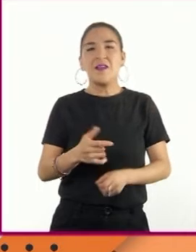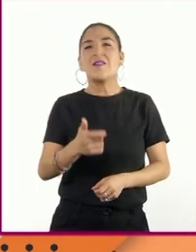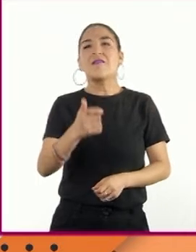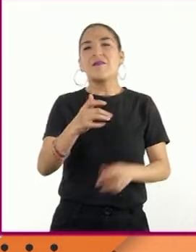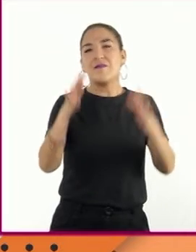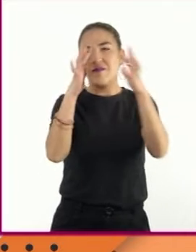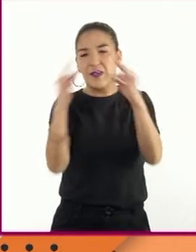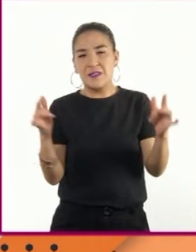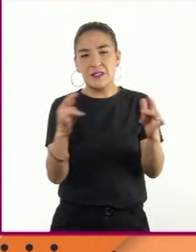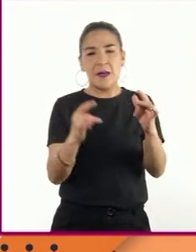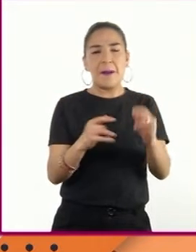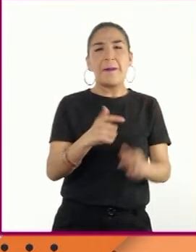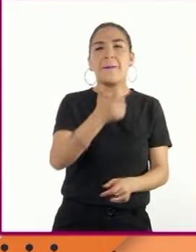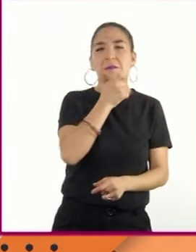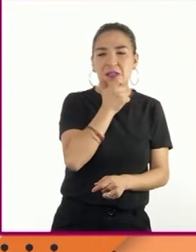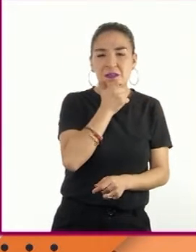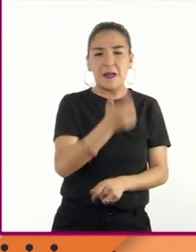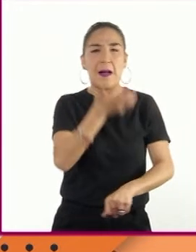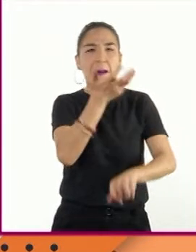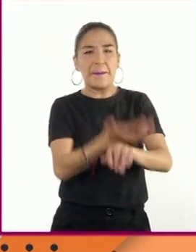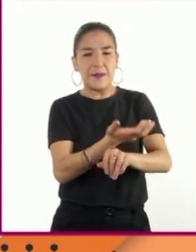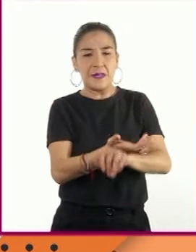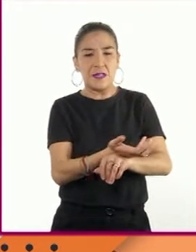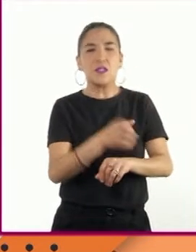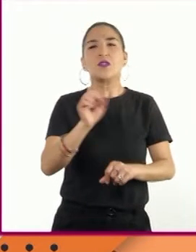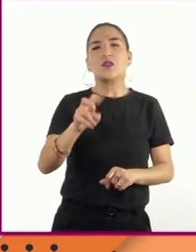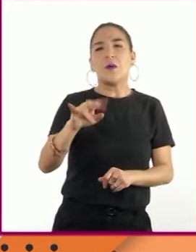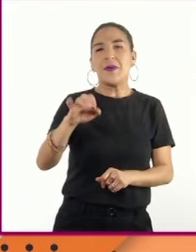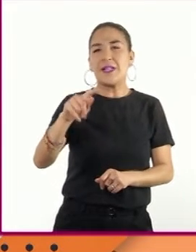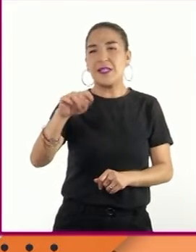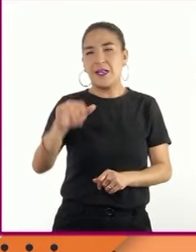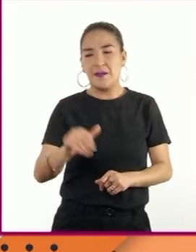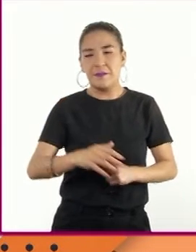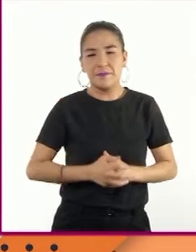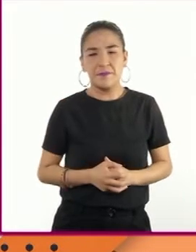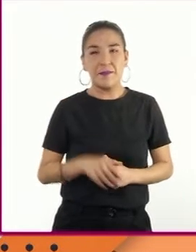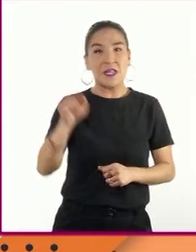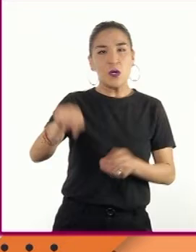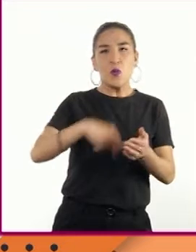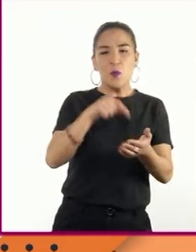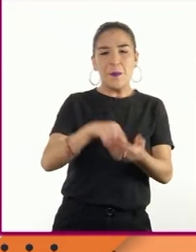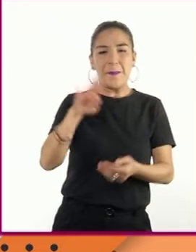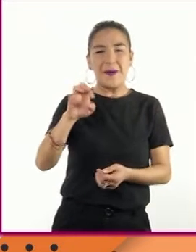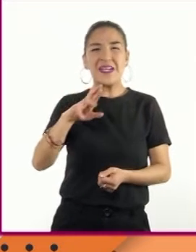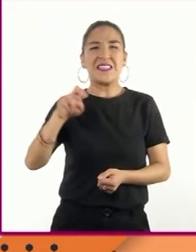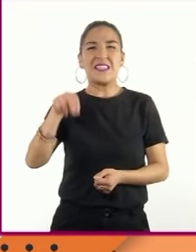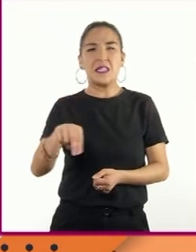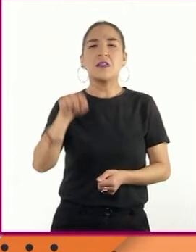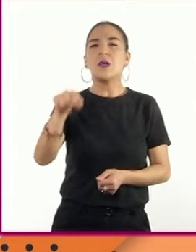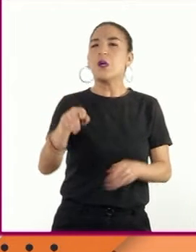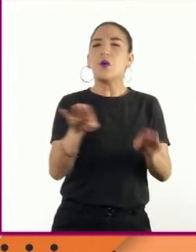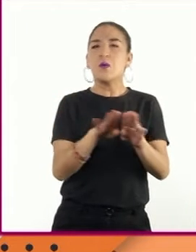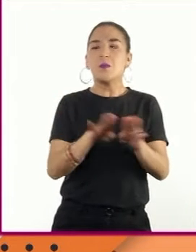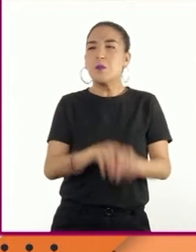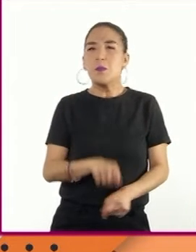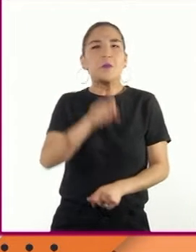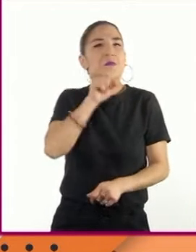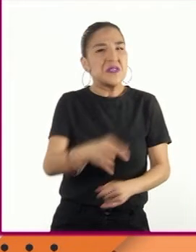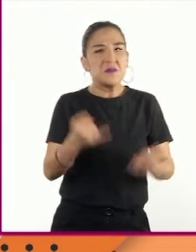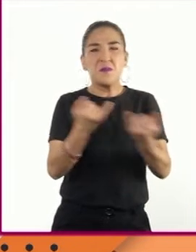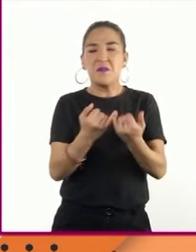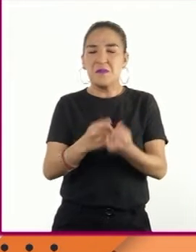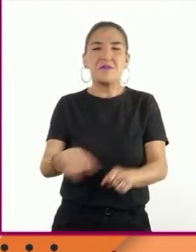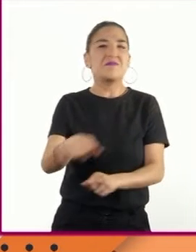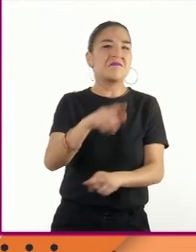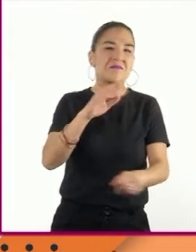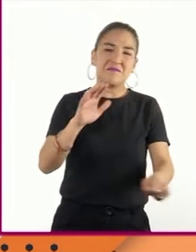británica, americana y soviética. La ciudad de Berlín es fragmentada de esa misma manera y